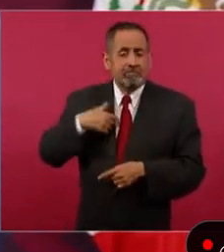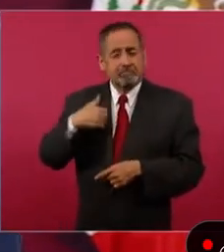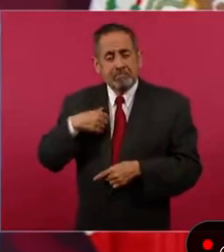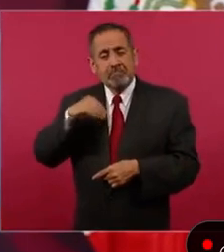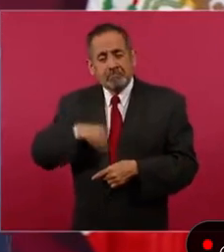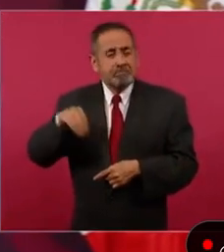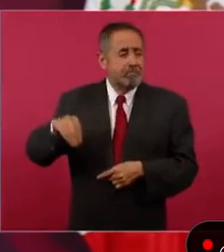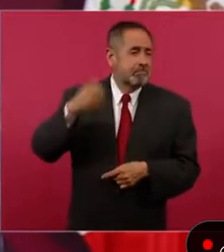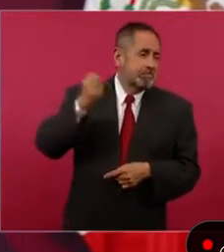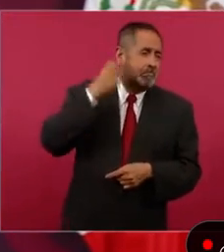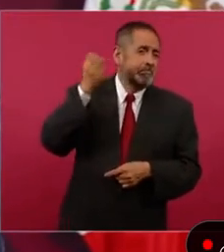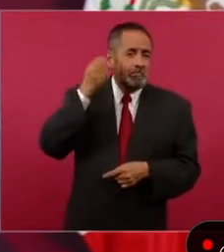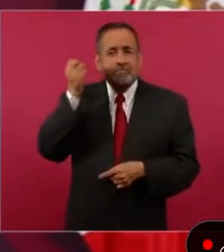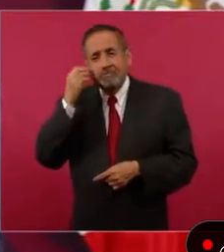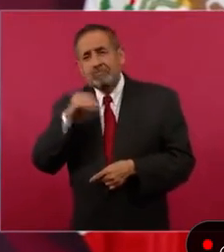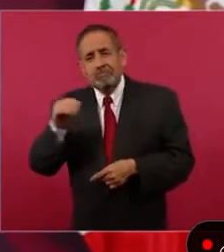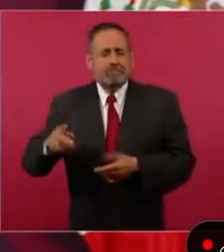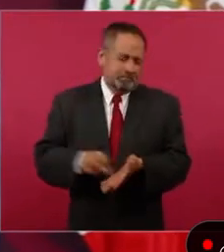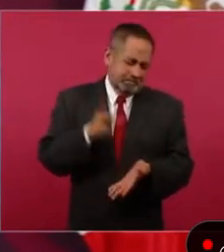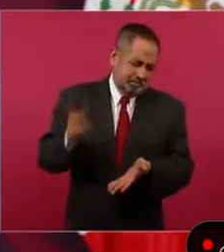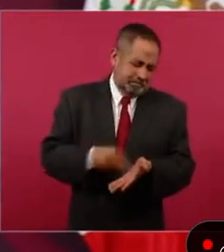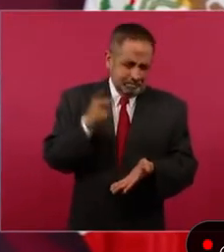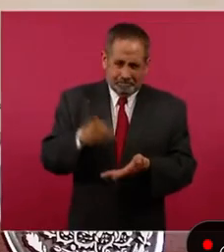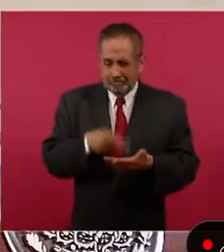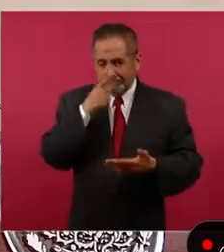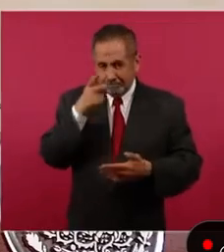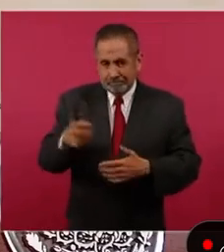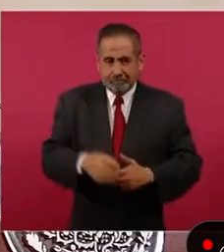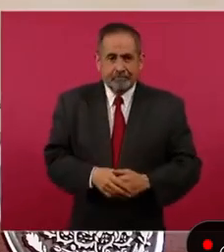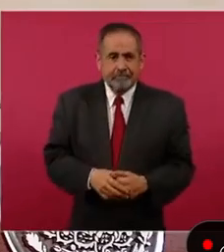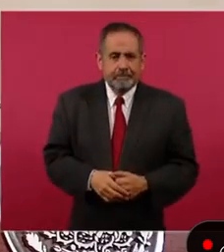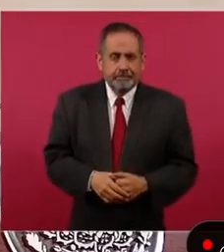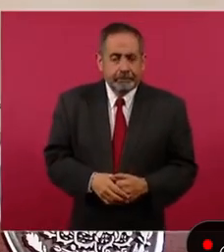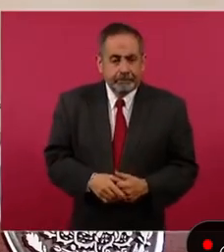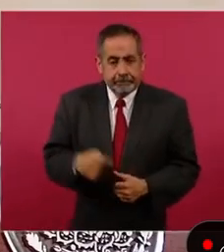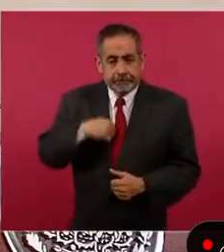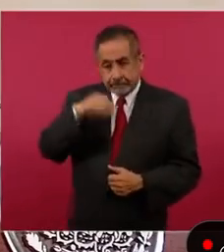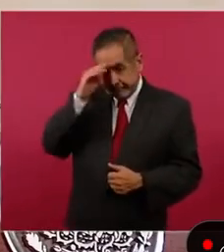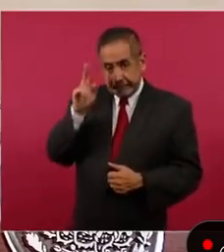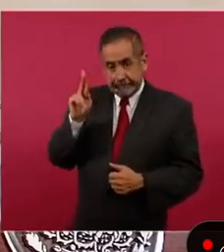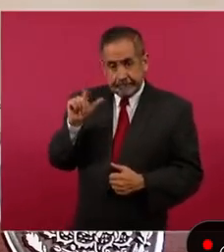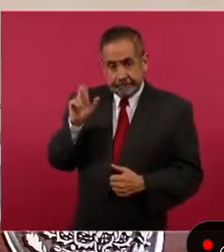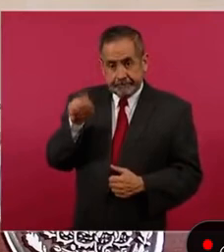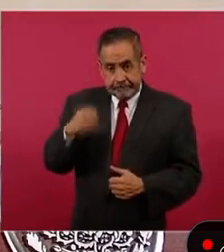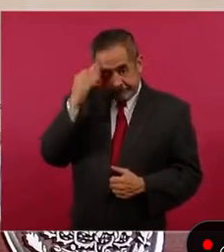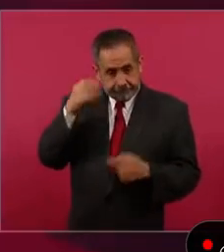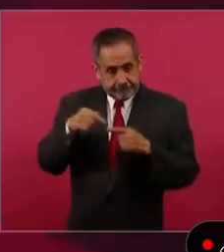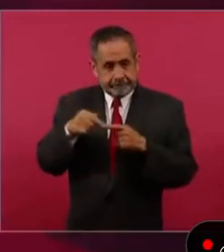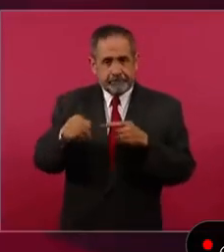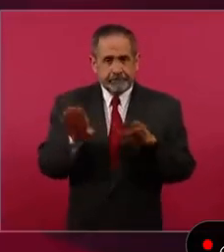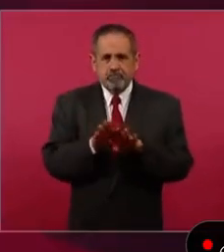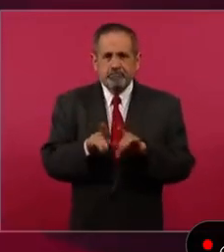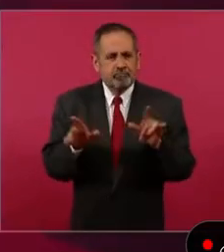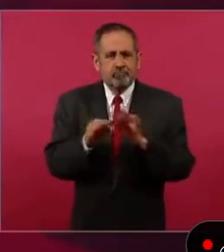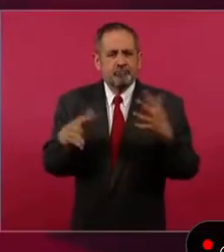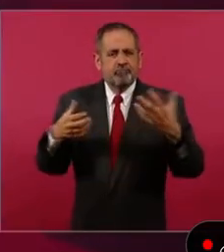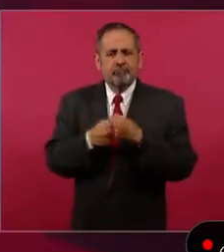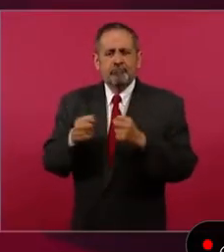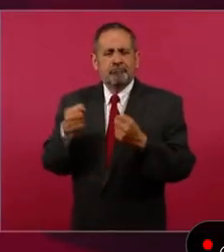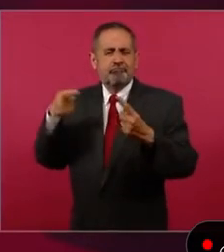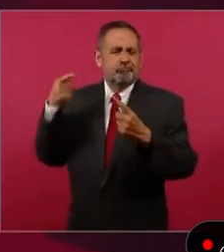repetí, repetí, repetí, repetía de que el plan se podía resumir,